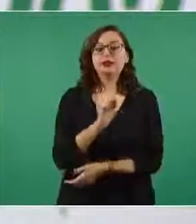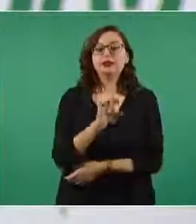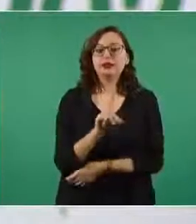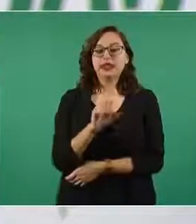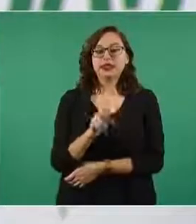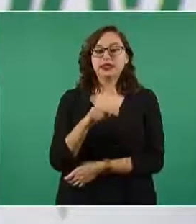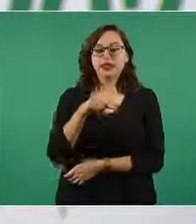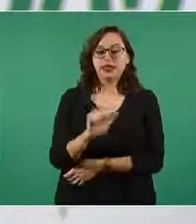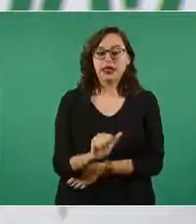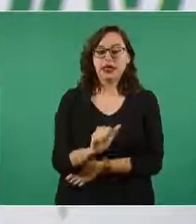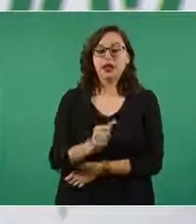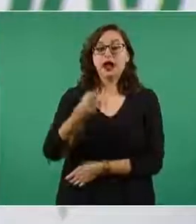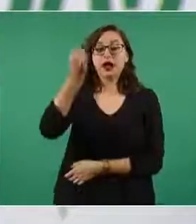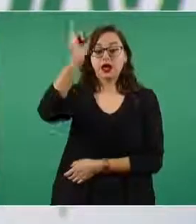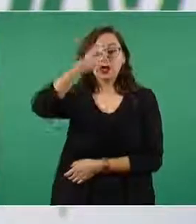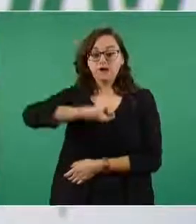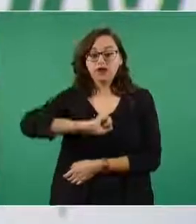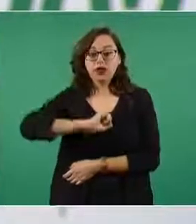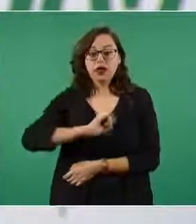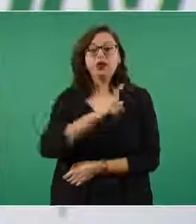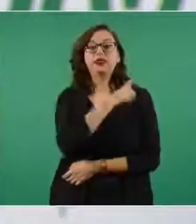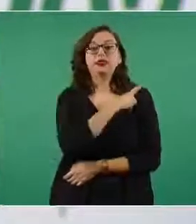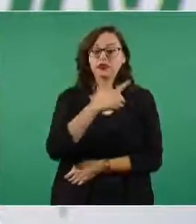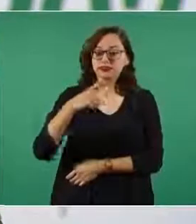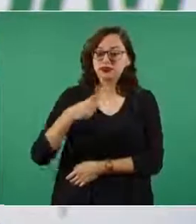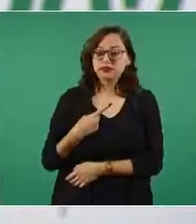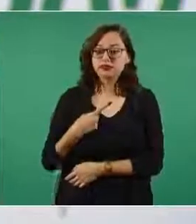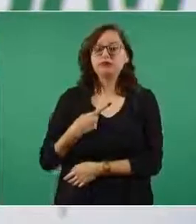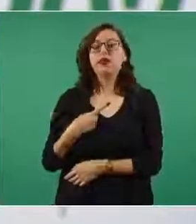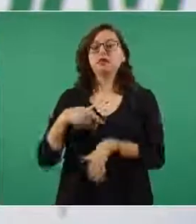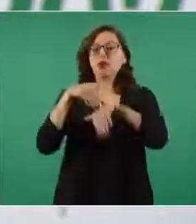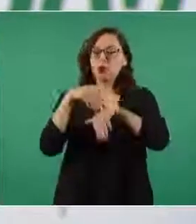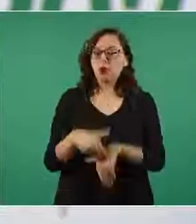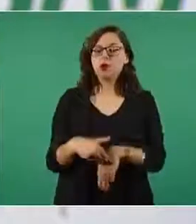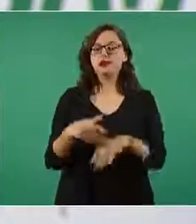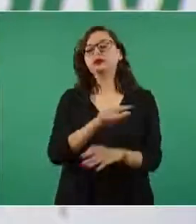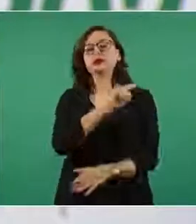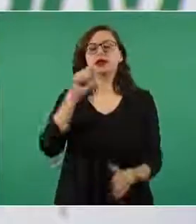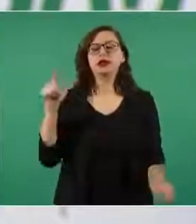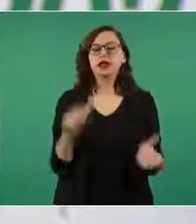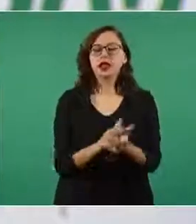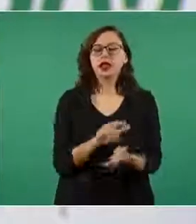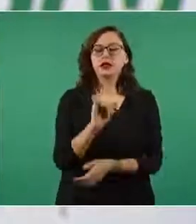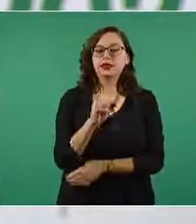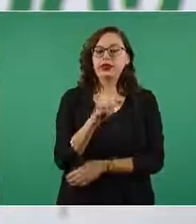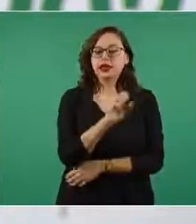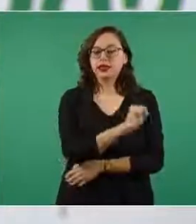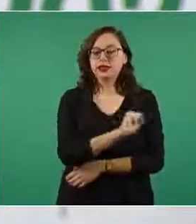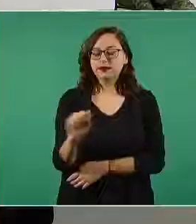como patrón tiene la obligación conforme al artículo 15 de la Ley del Seguro Social